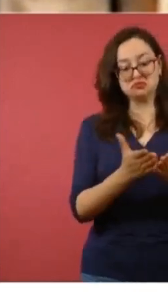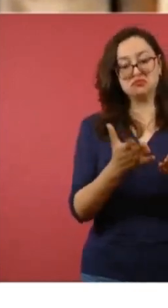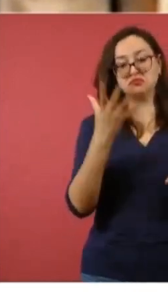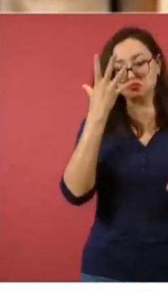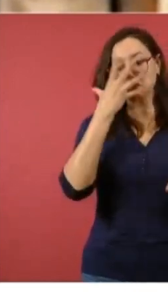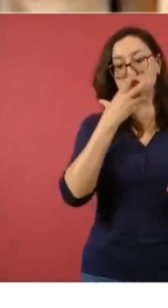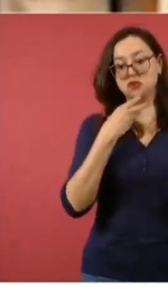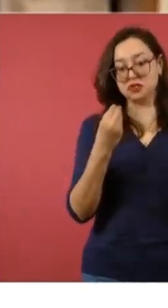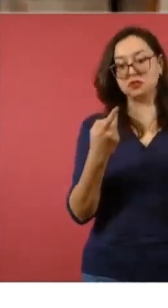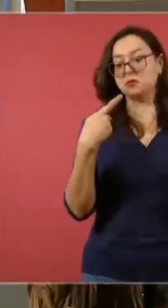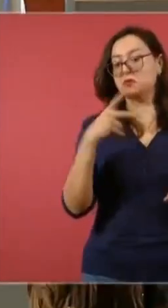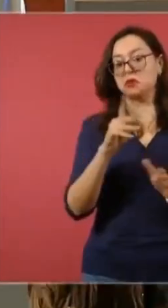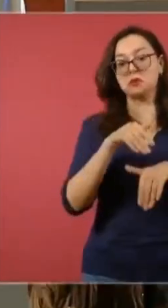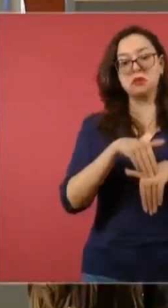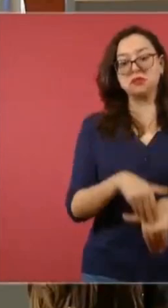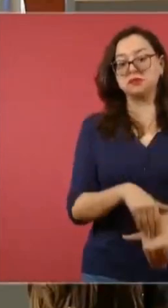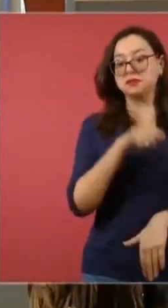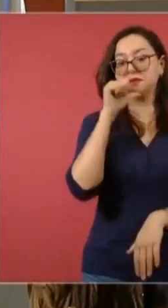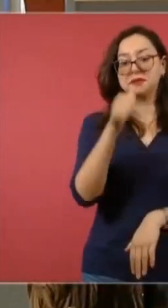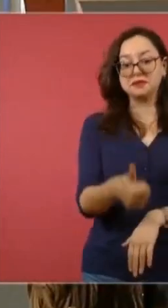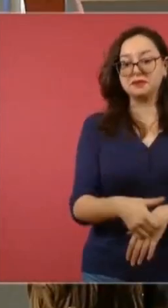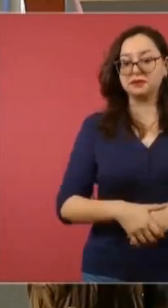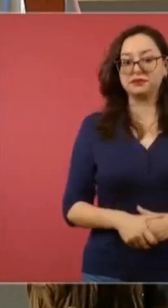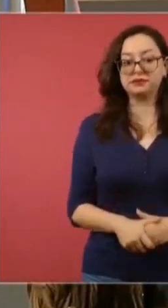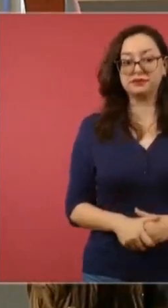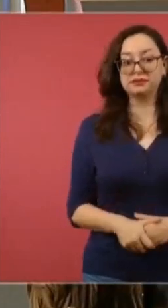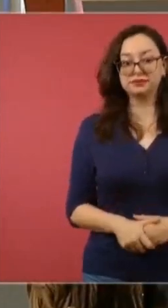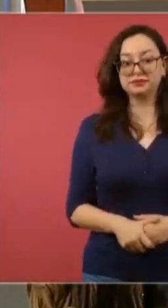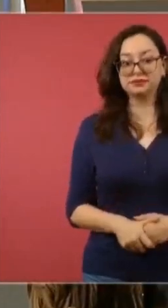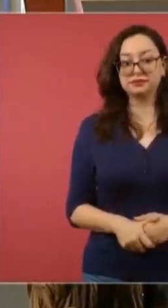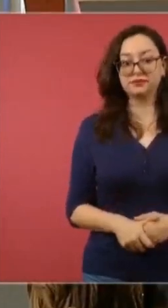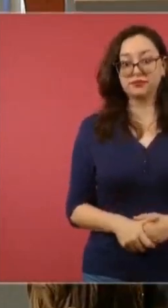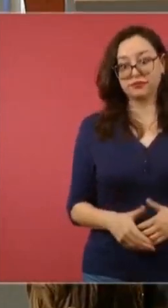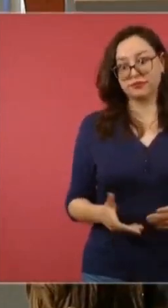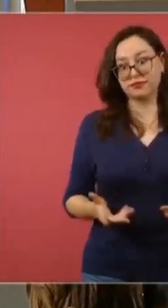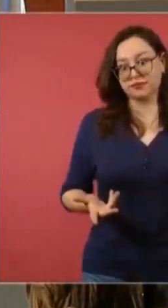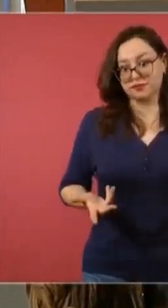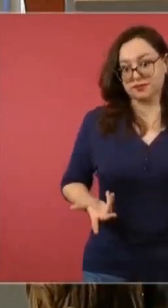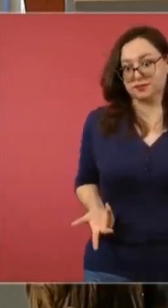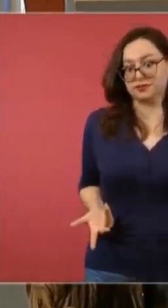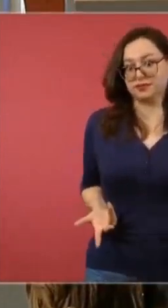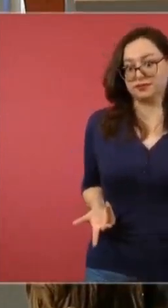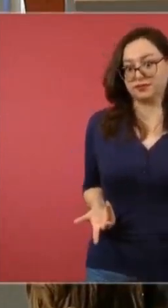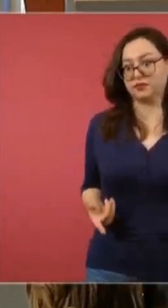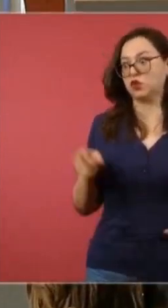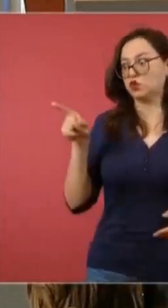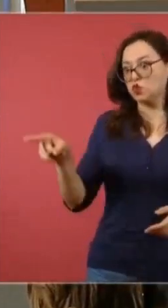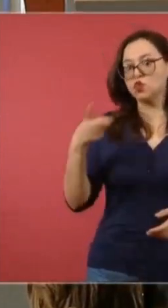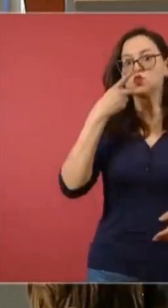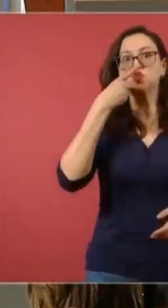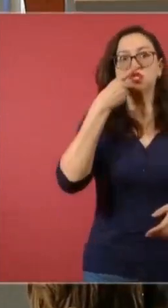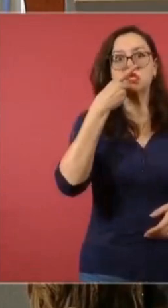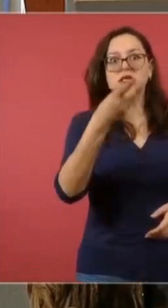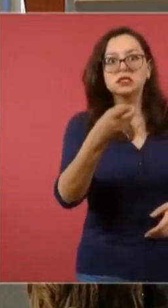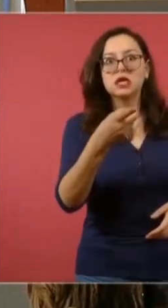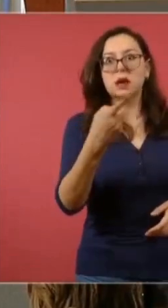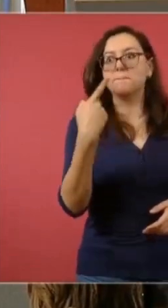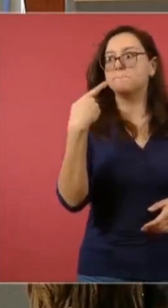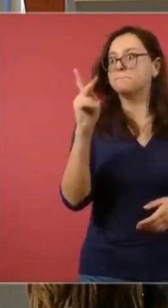pero no se tiene que acatar. Bueno, y hay que tener congruencia entre lo que uno piensa, dice y hace. El señor